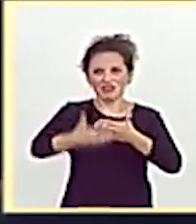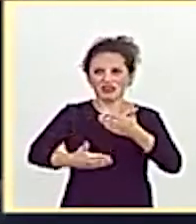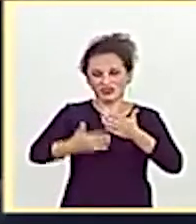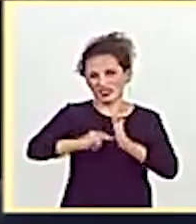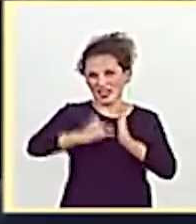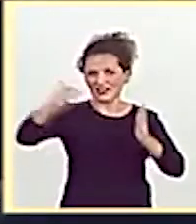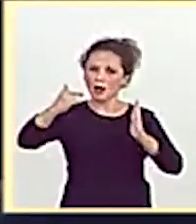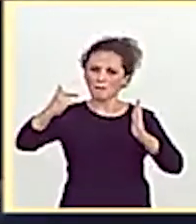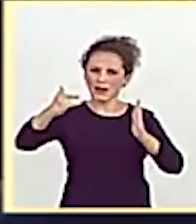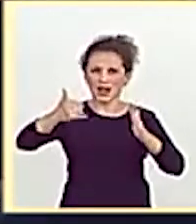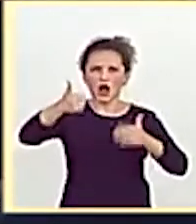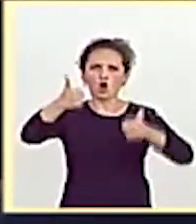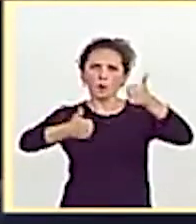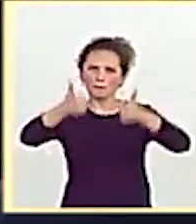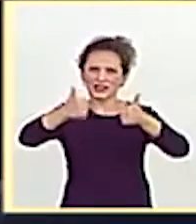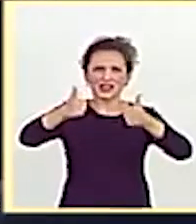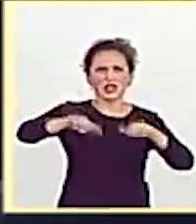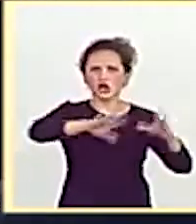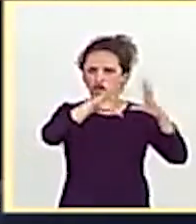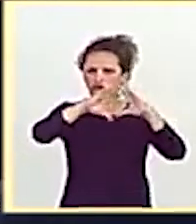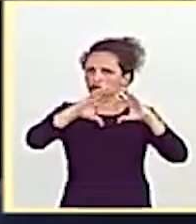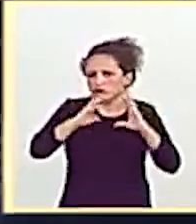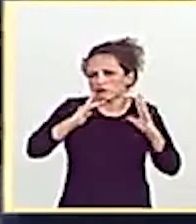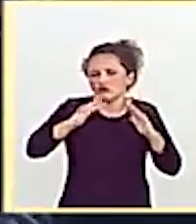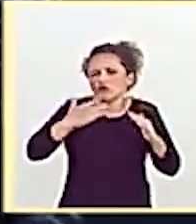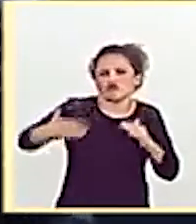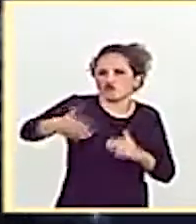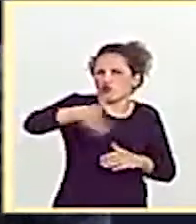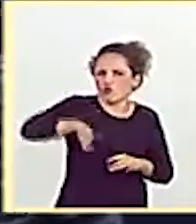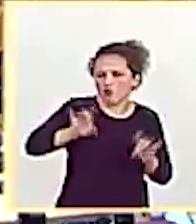condiciones de competencia para todos los operadores. Muchas gracias.